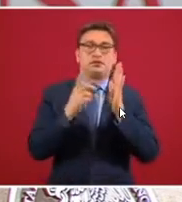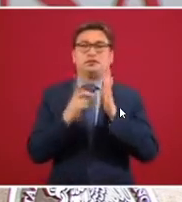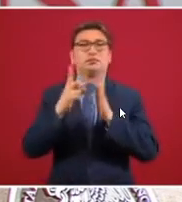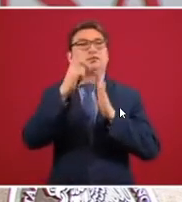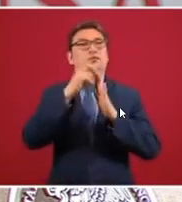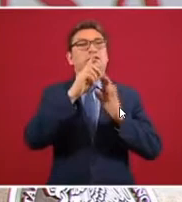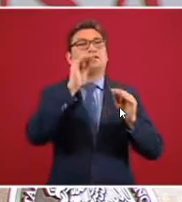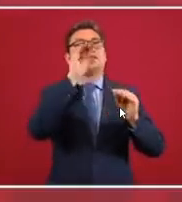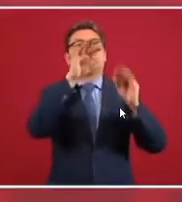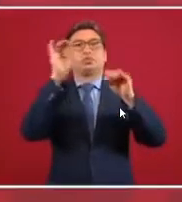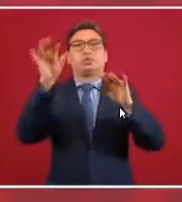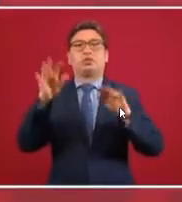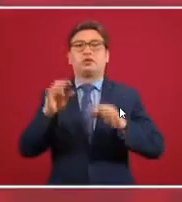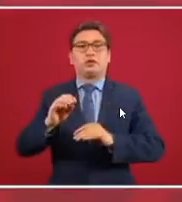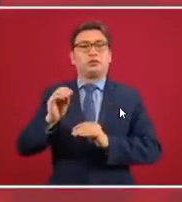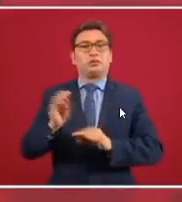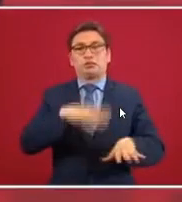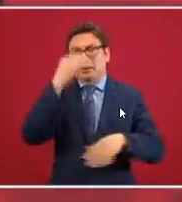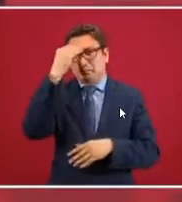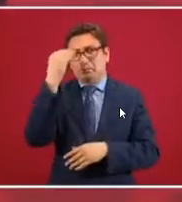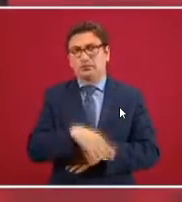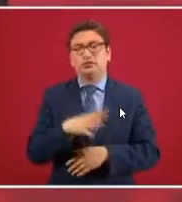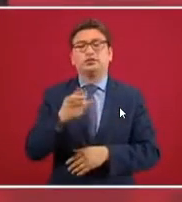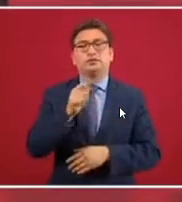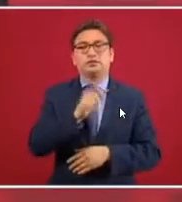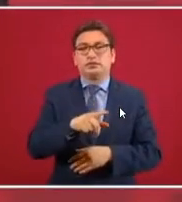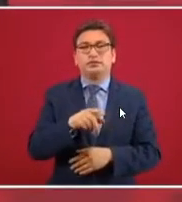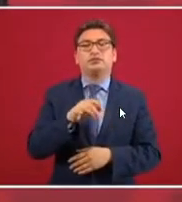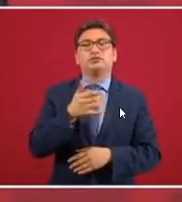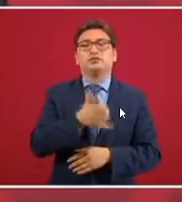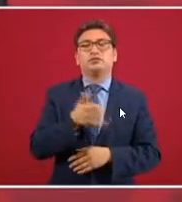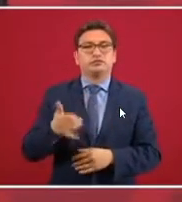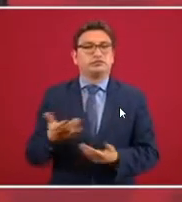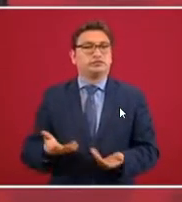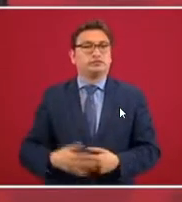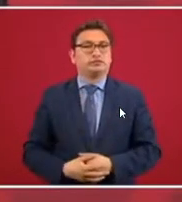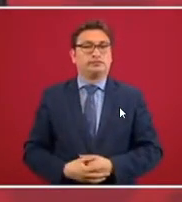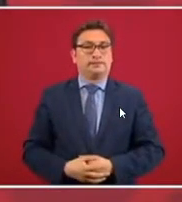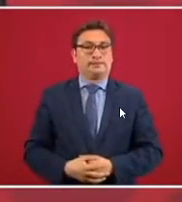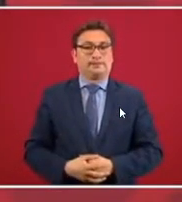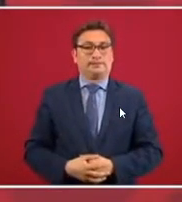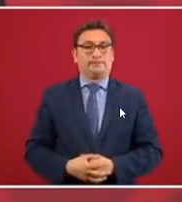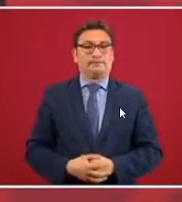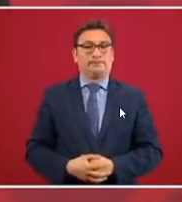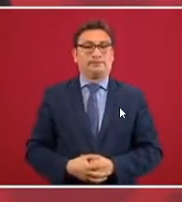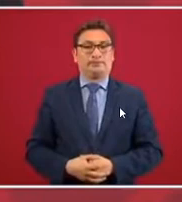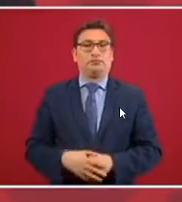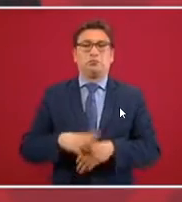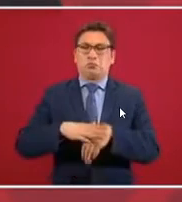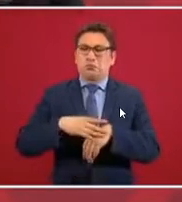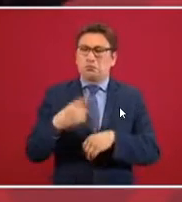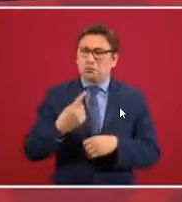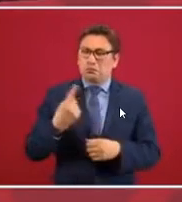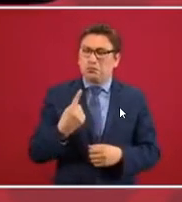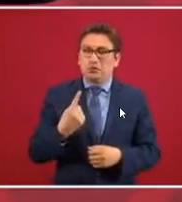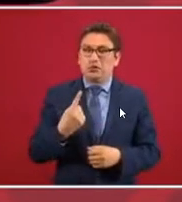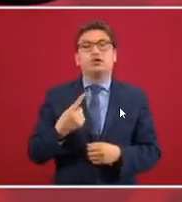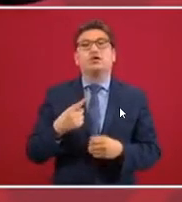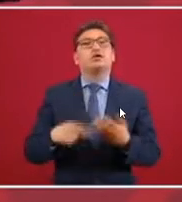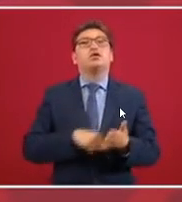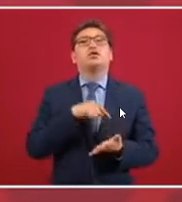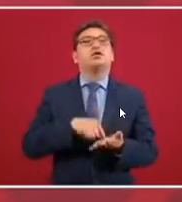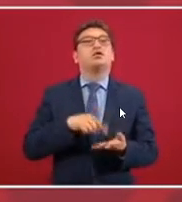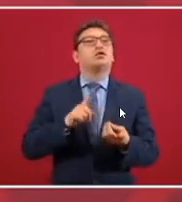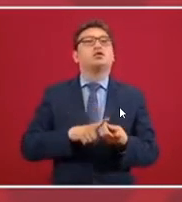abandonados del Infonavit porque se hicieron